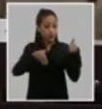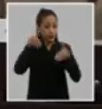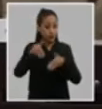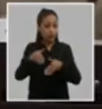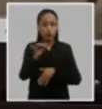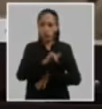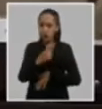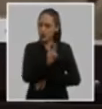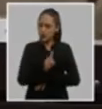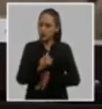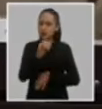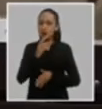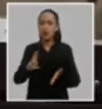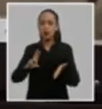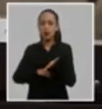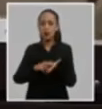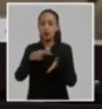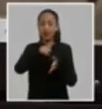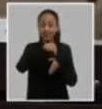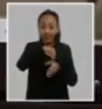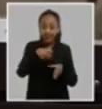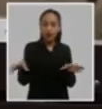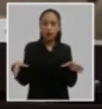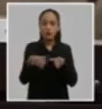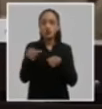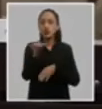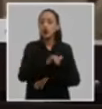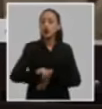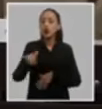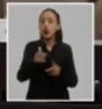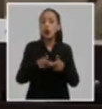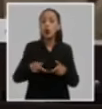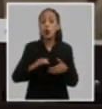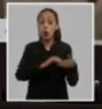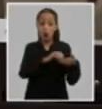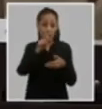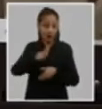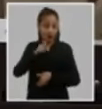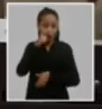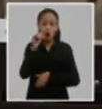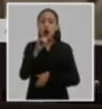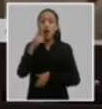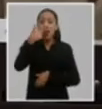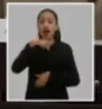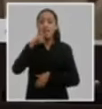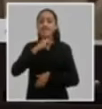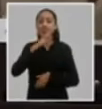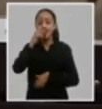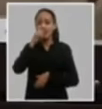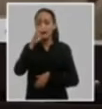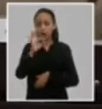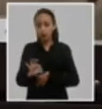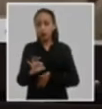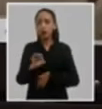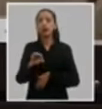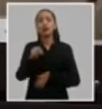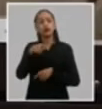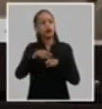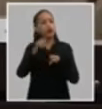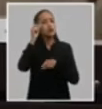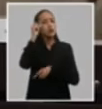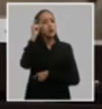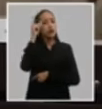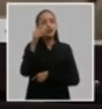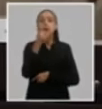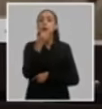de ser miembros de esta comisión y bueno también el compañero Abelardo que con su experiencia unido a los funcionarios del comité central del partido